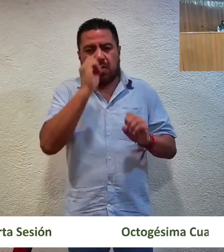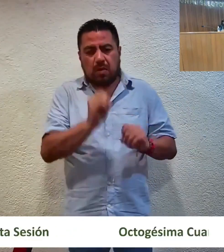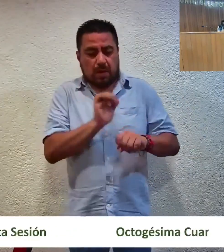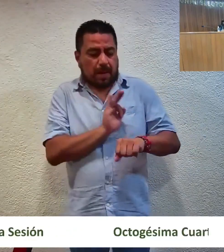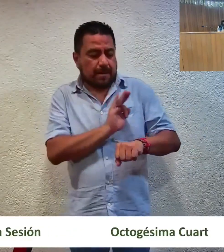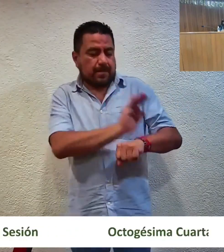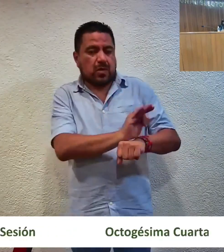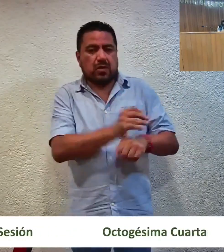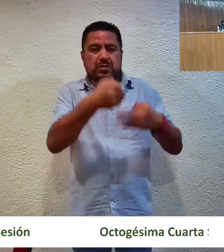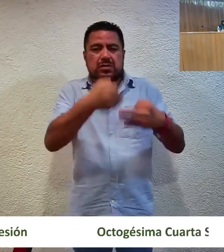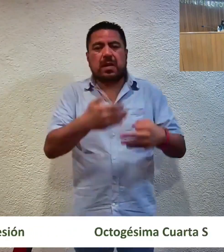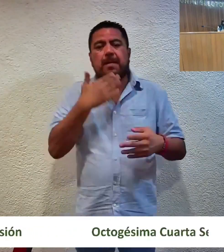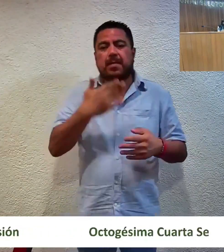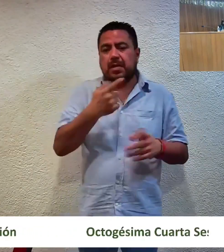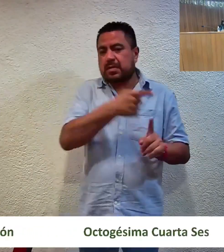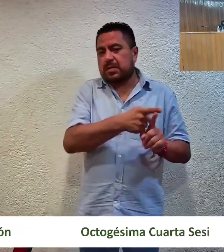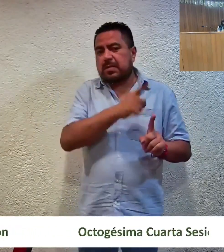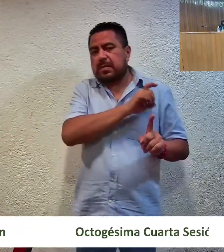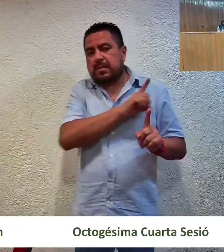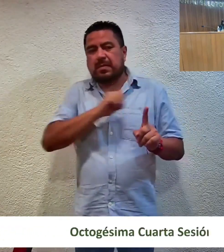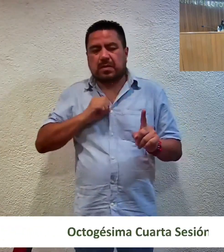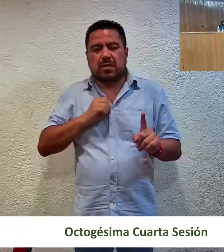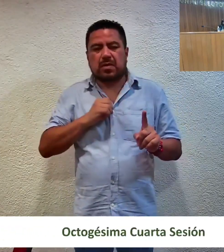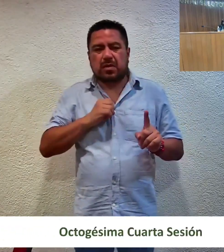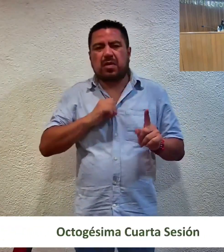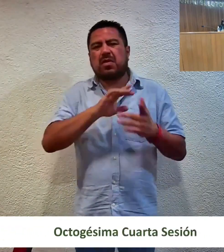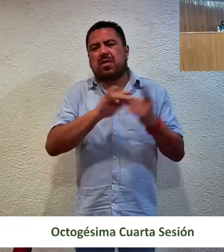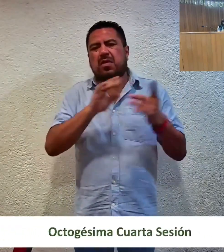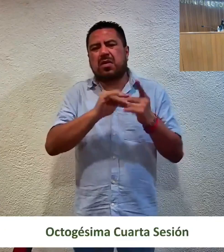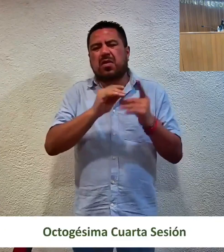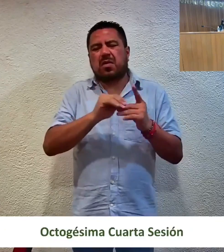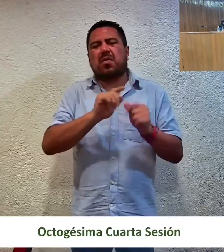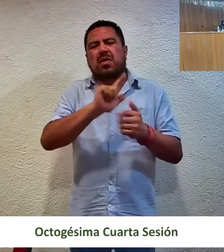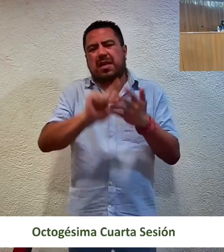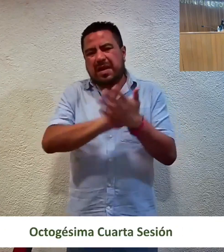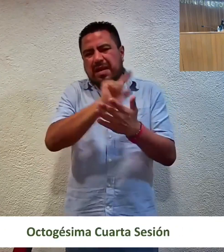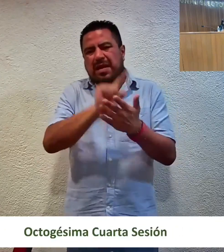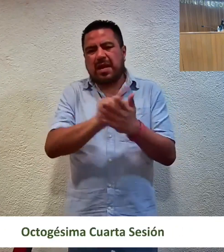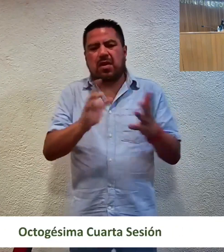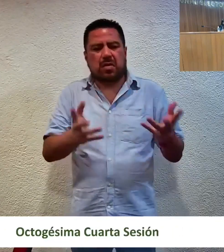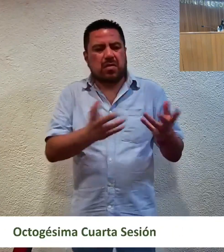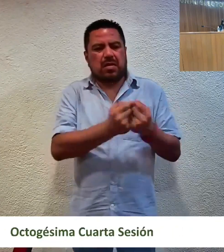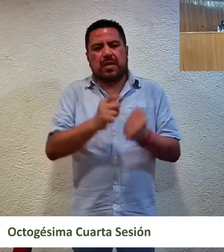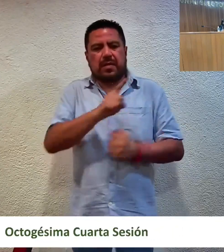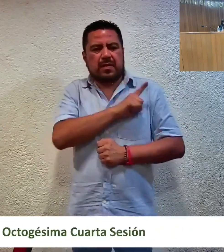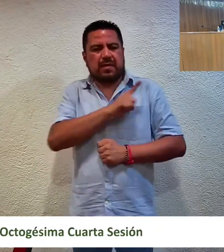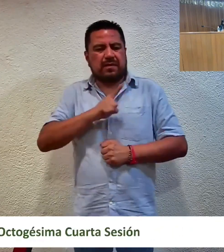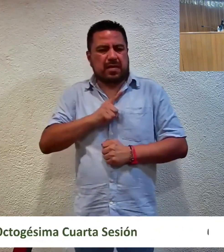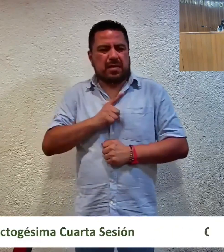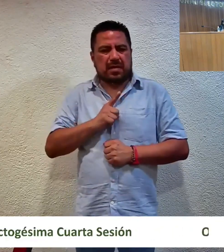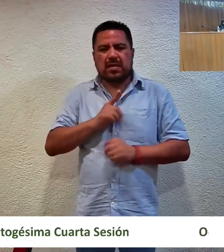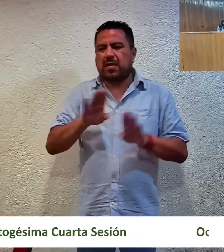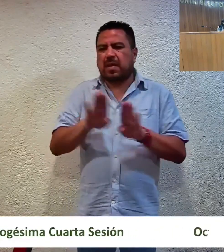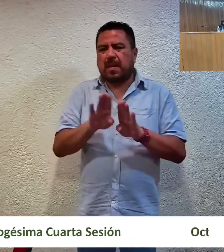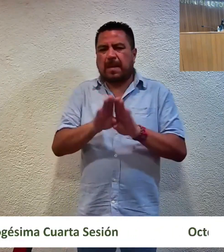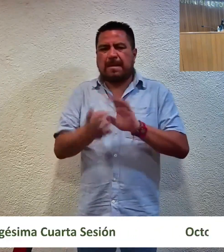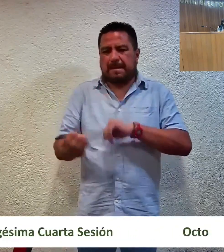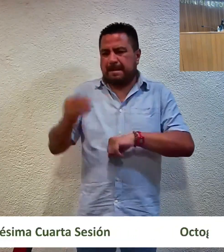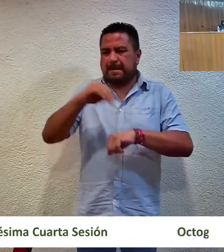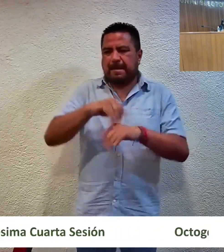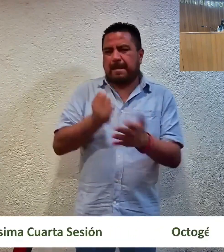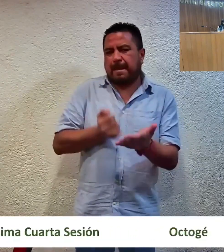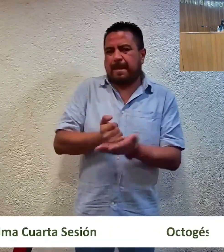manera oficiosa, tenía la obligación de citar dichos preceptos legales como parte de su deber de fundamentar y de su